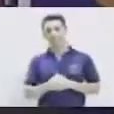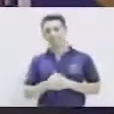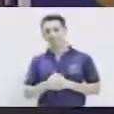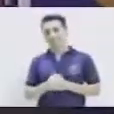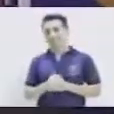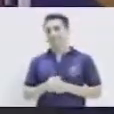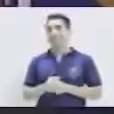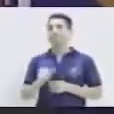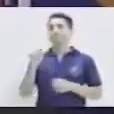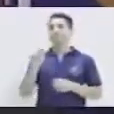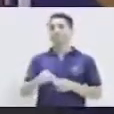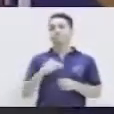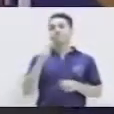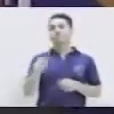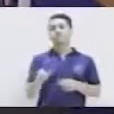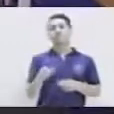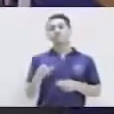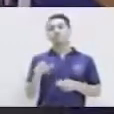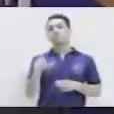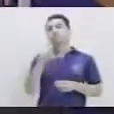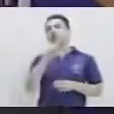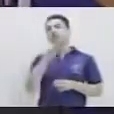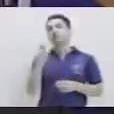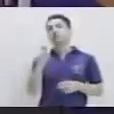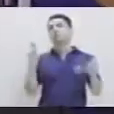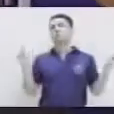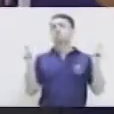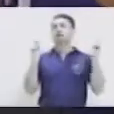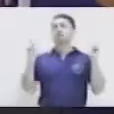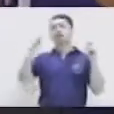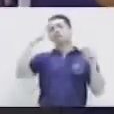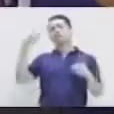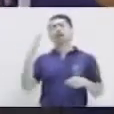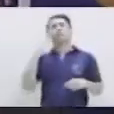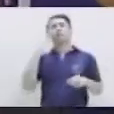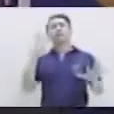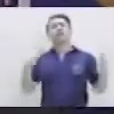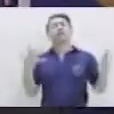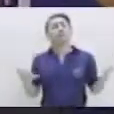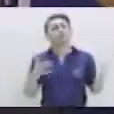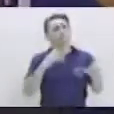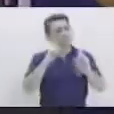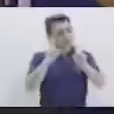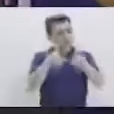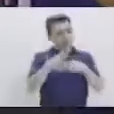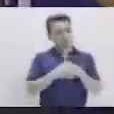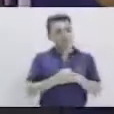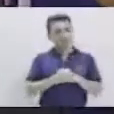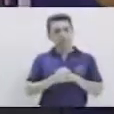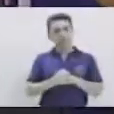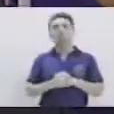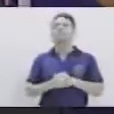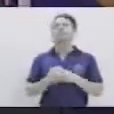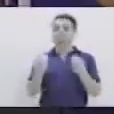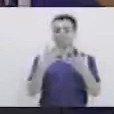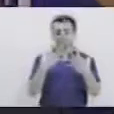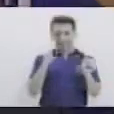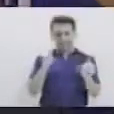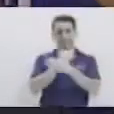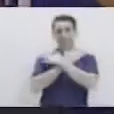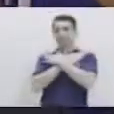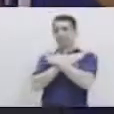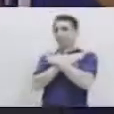El mes, el día, el mes que se celebra el de la madre, el día de la madre. Muy bien. Mayo.